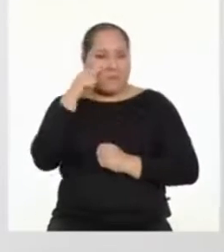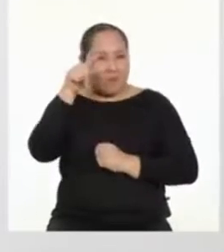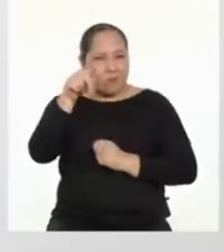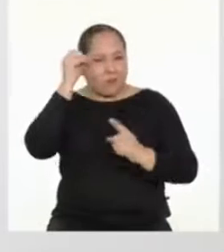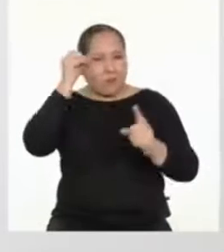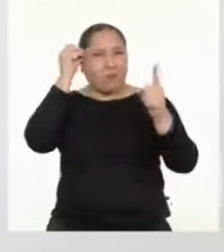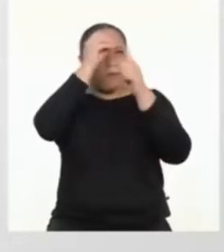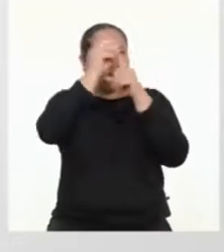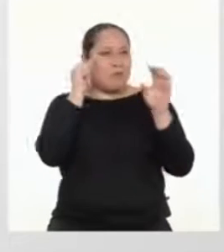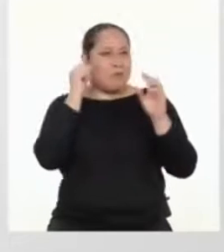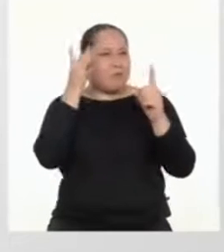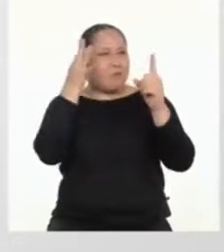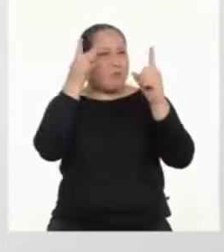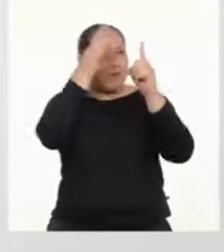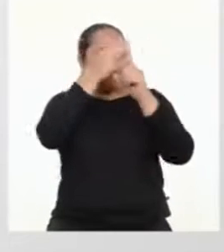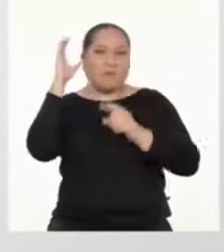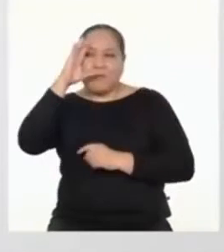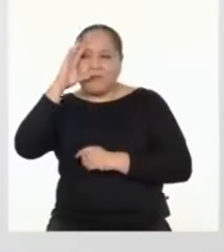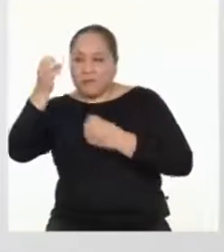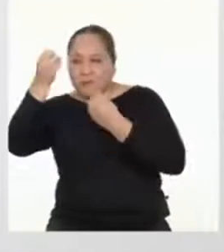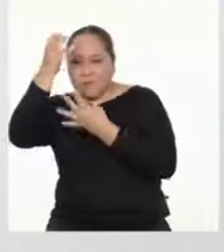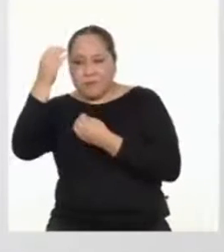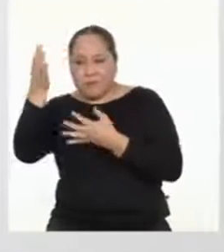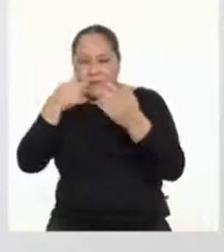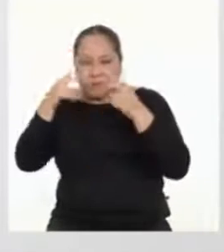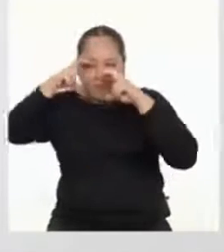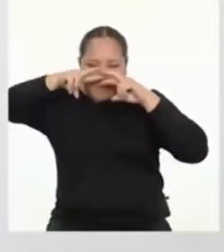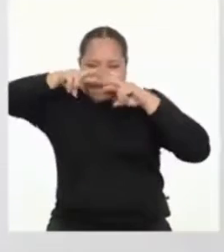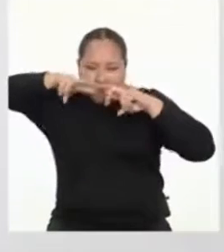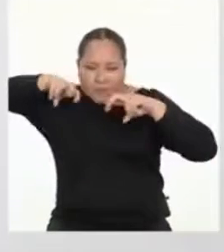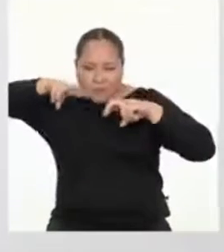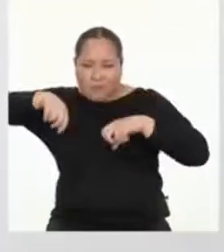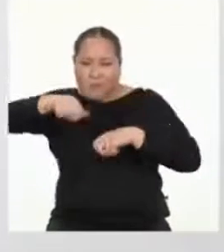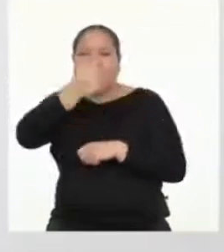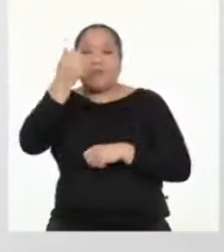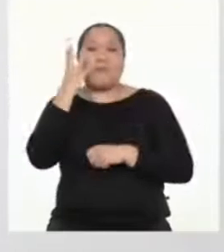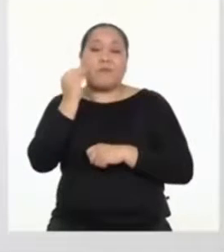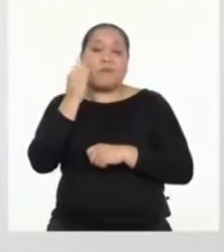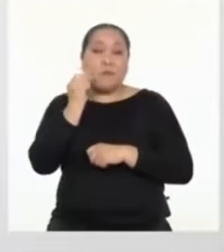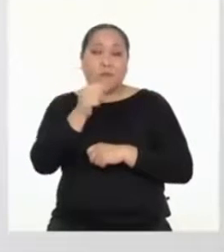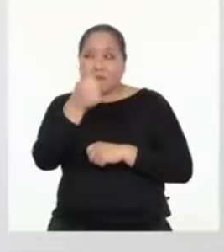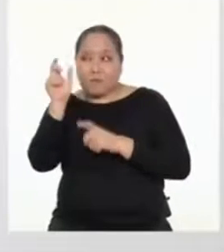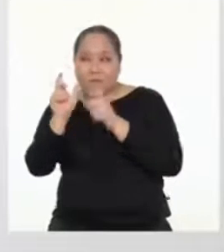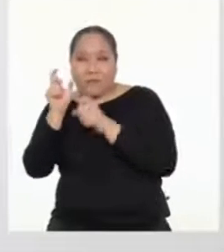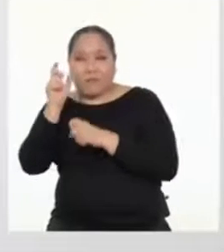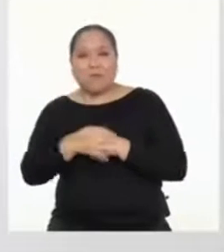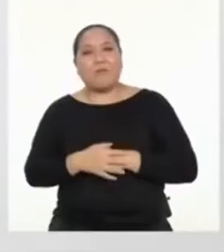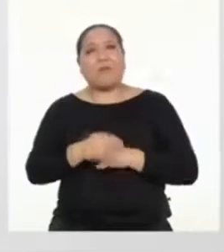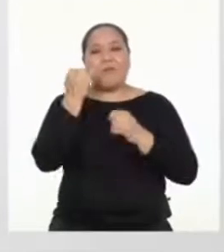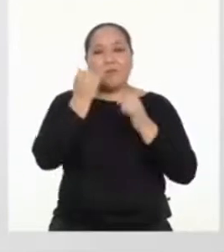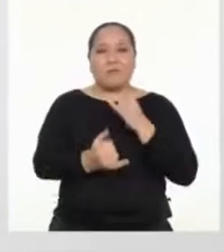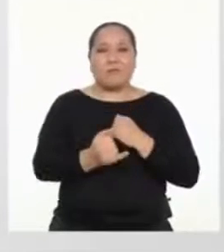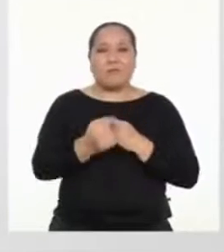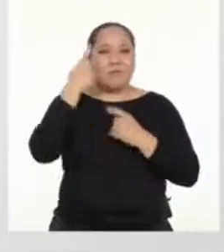reto que vas a enfrentar. Busca información. Indaga de alguna otra experiencia conocida. Y finalmente,